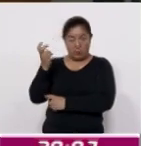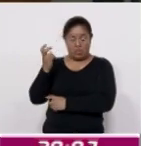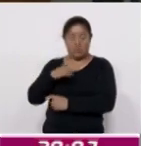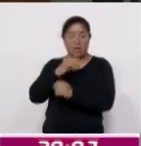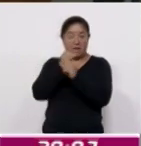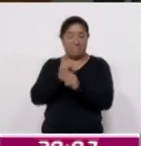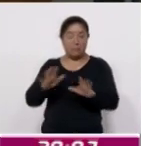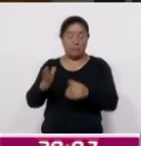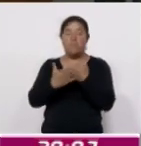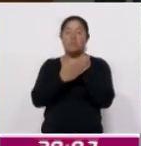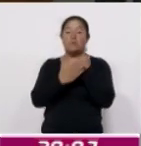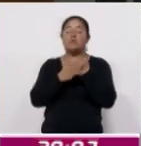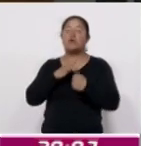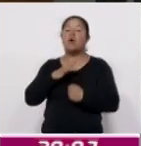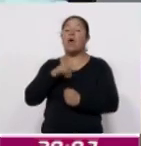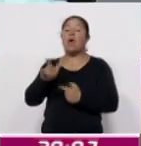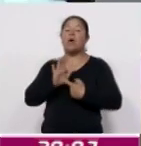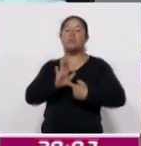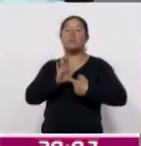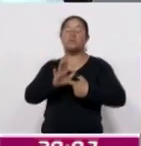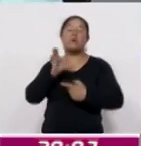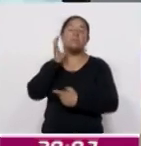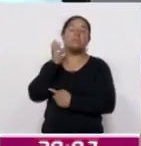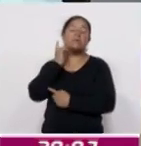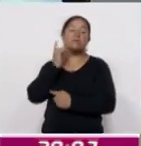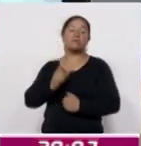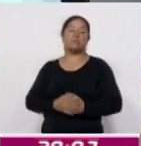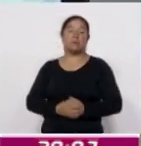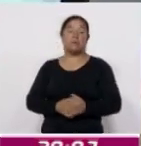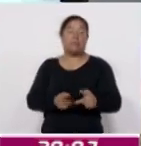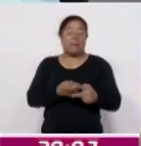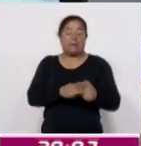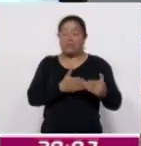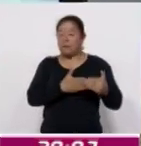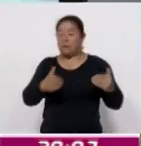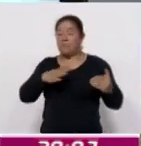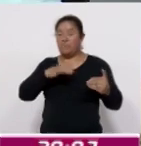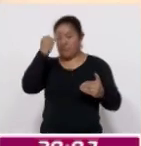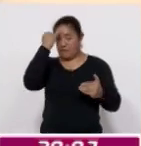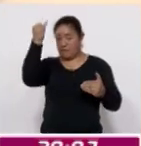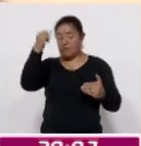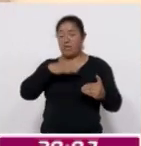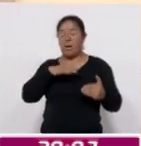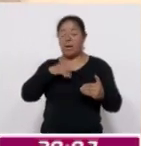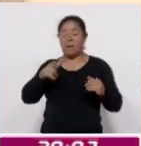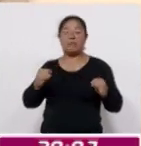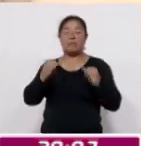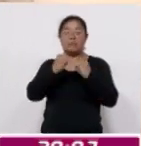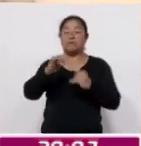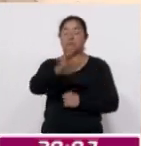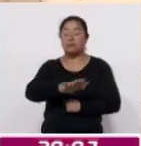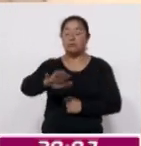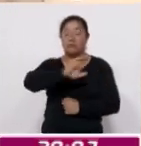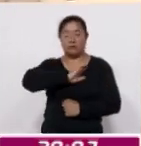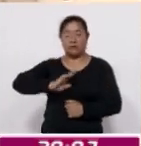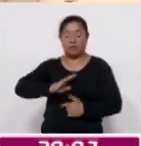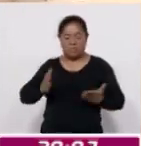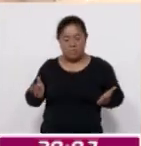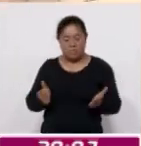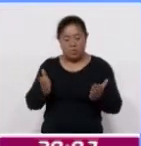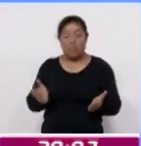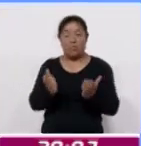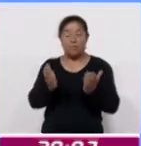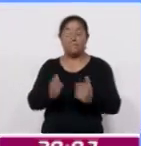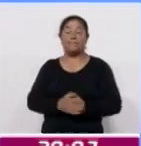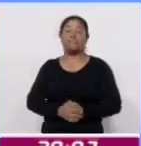informó que próximamente presentará ante el Congreso local la iniciativa para crear el Instituto de Desarrollo e Impulso Municipal en el Estado,